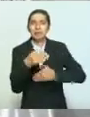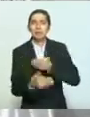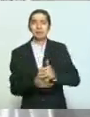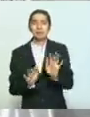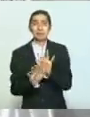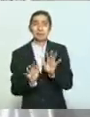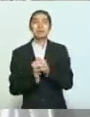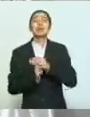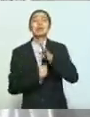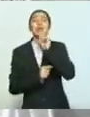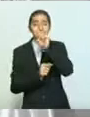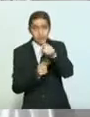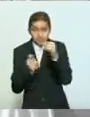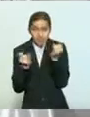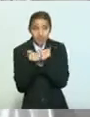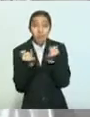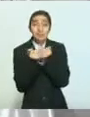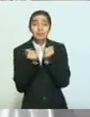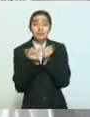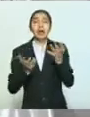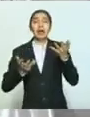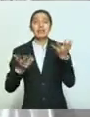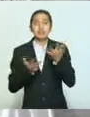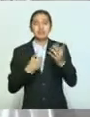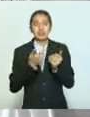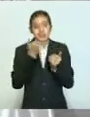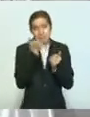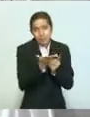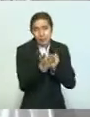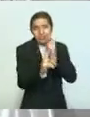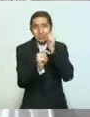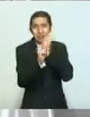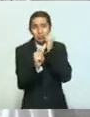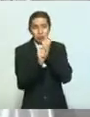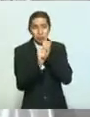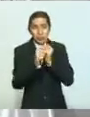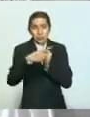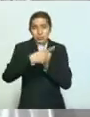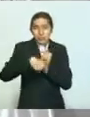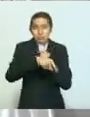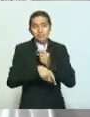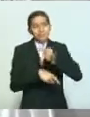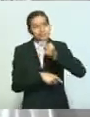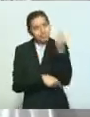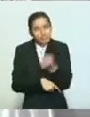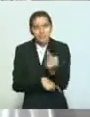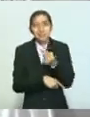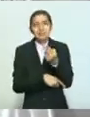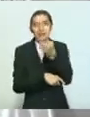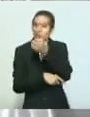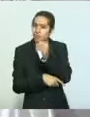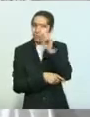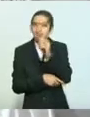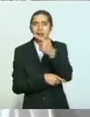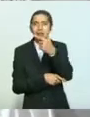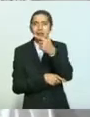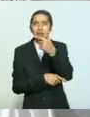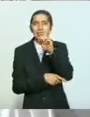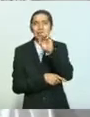estamos pidiendo que el transporte público deba de traer gel antibacterial